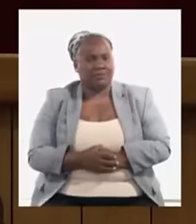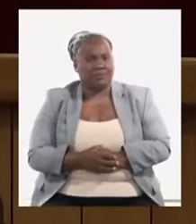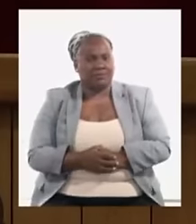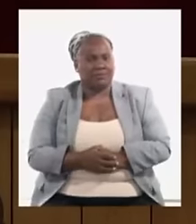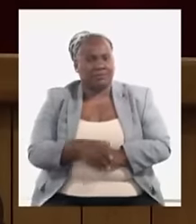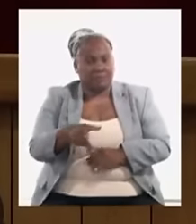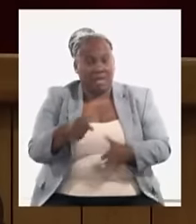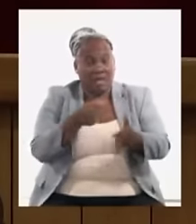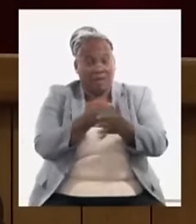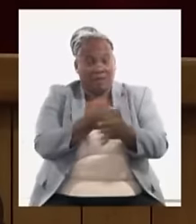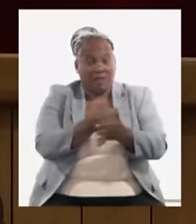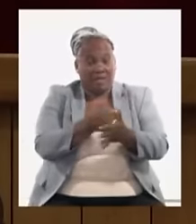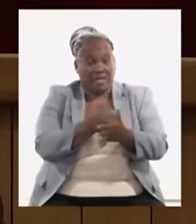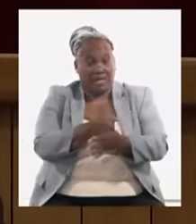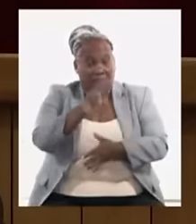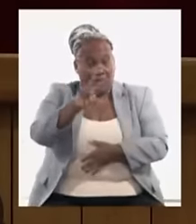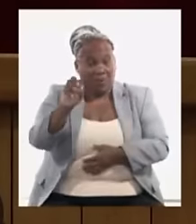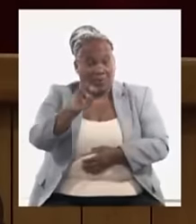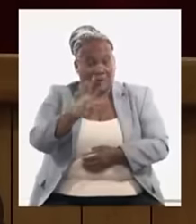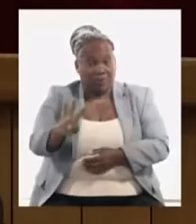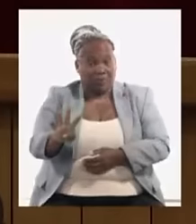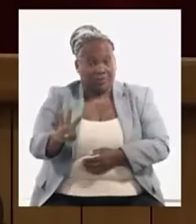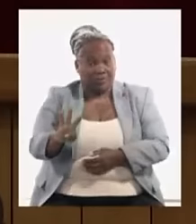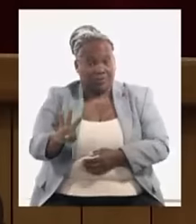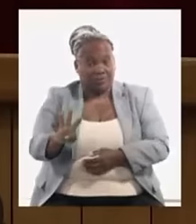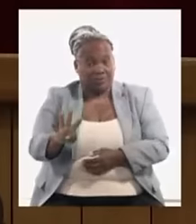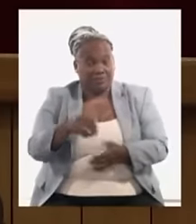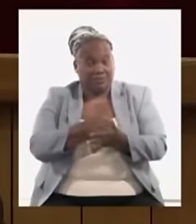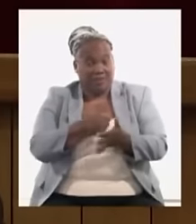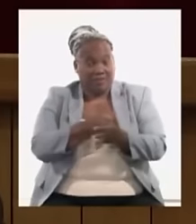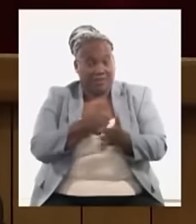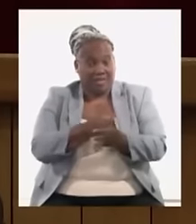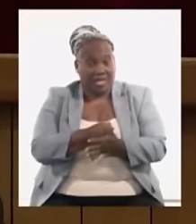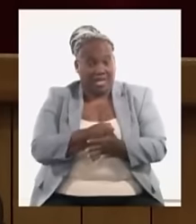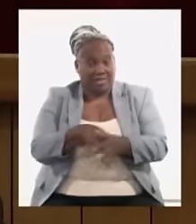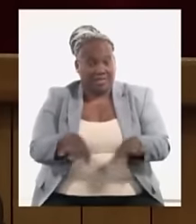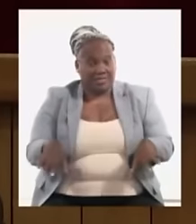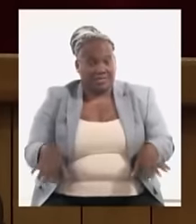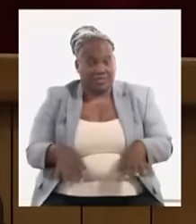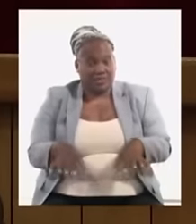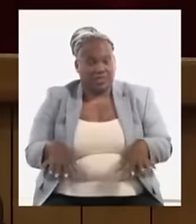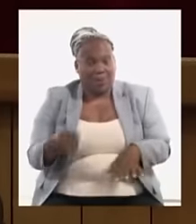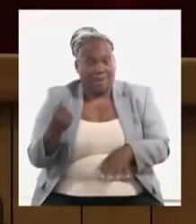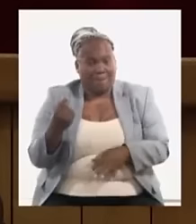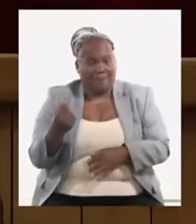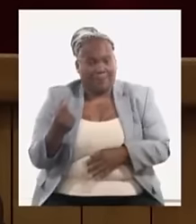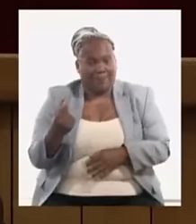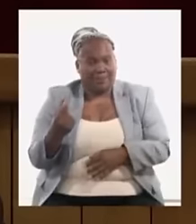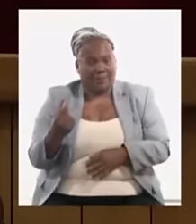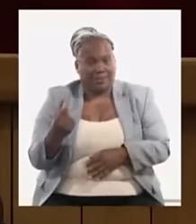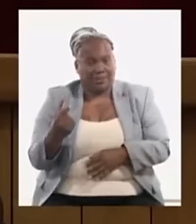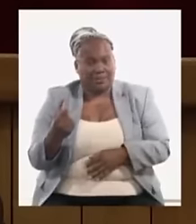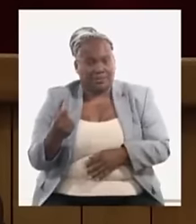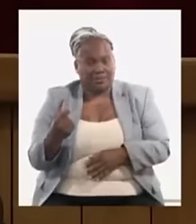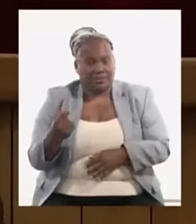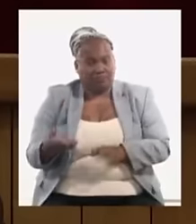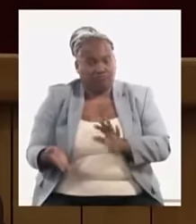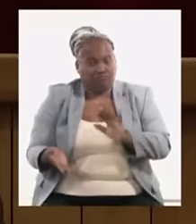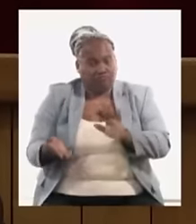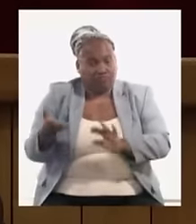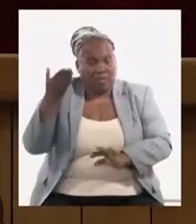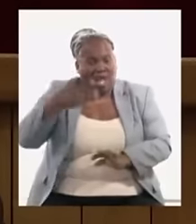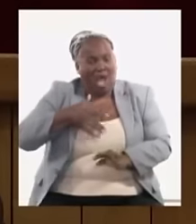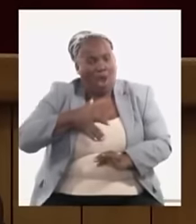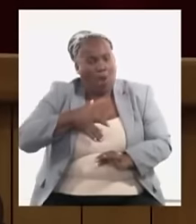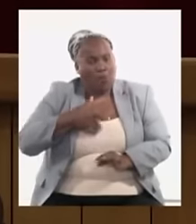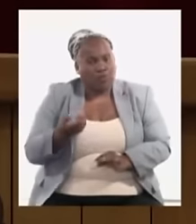enfrentar en el 2024 la situación de esos precios especulativos y abusivos